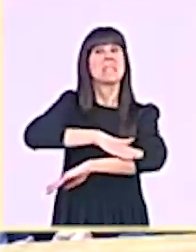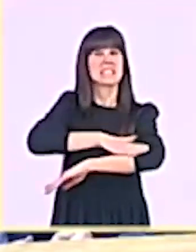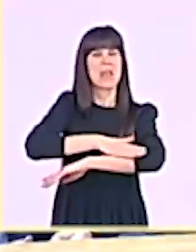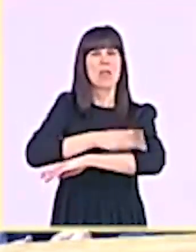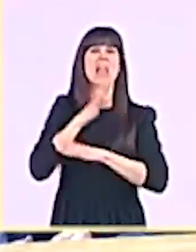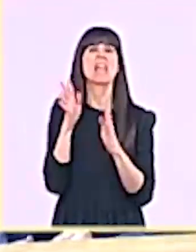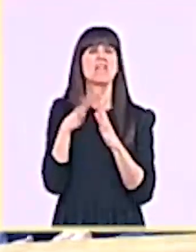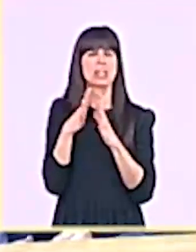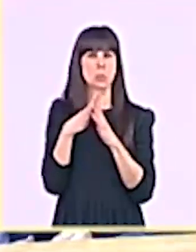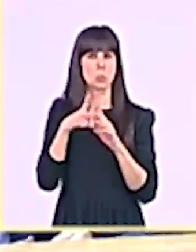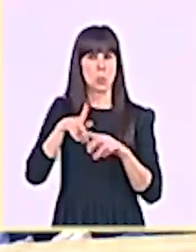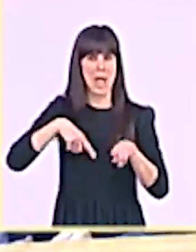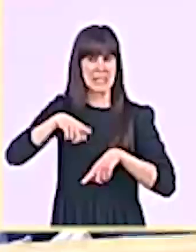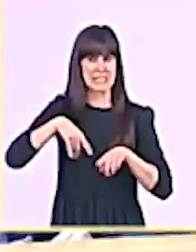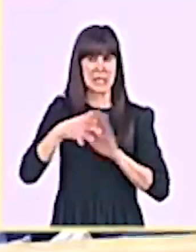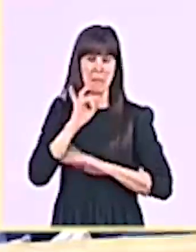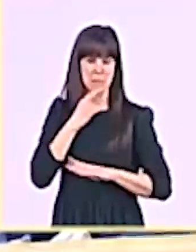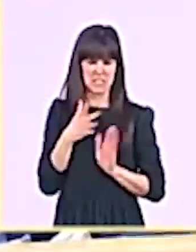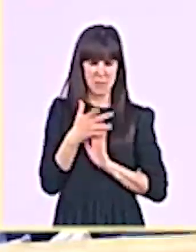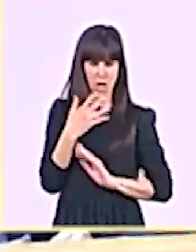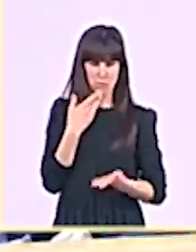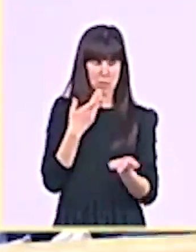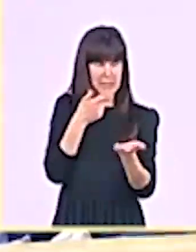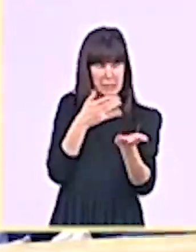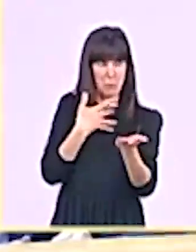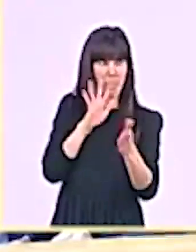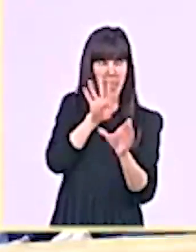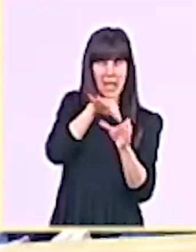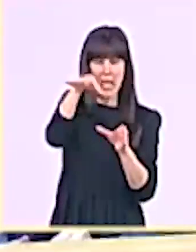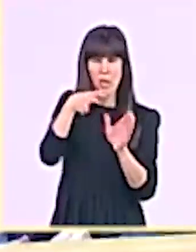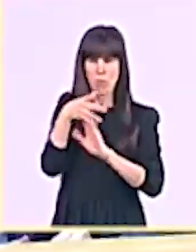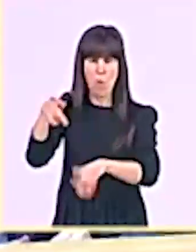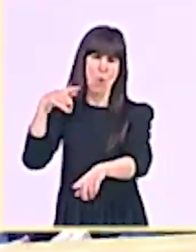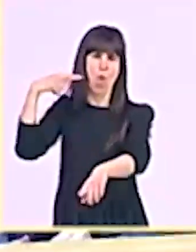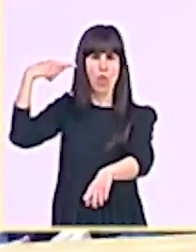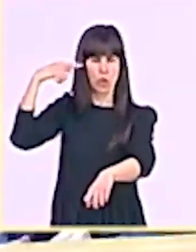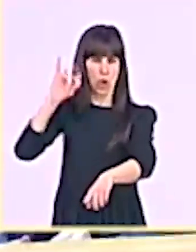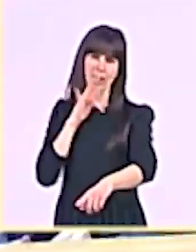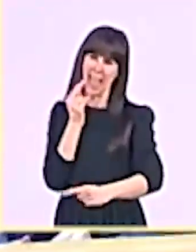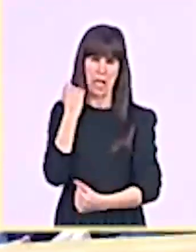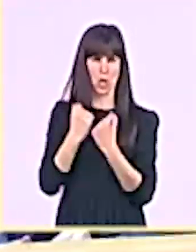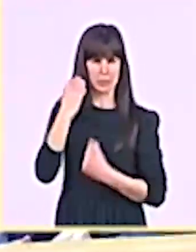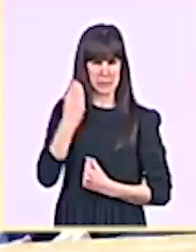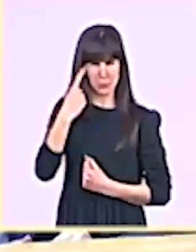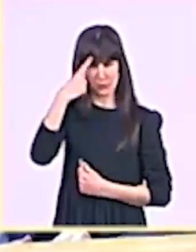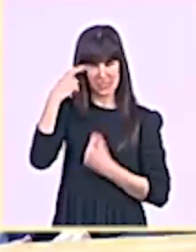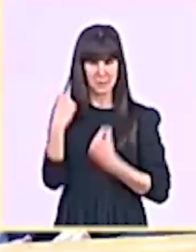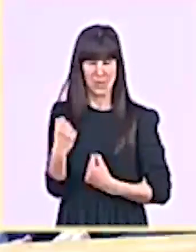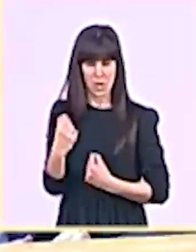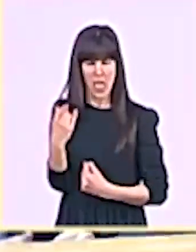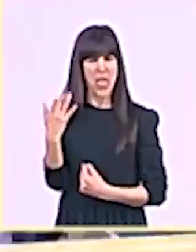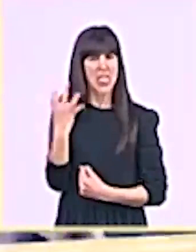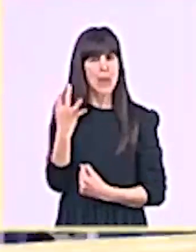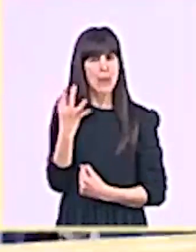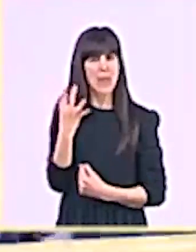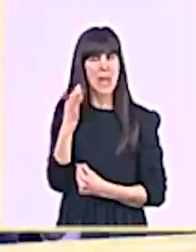es un doctor en económicas, ¿debería de dimitir los autores de la chapuza de la ley del solo CESI?